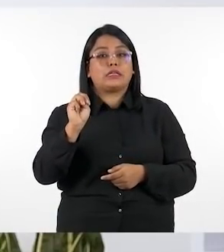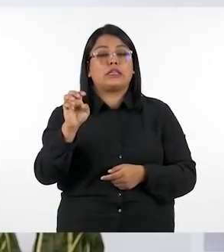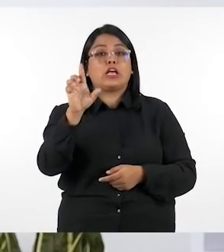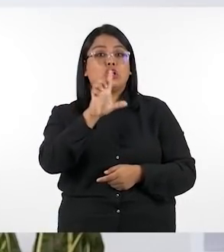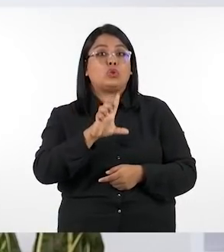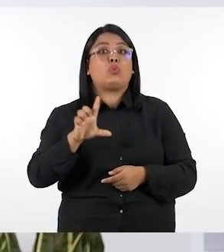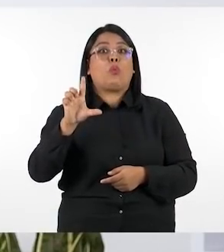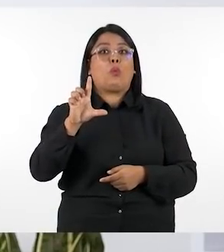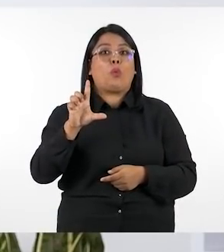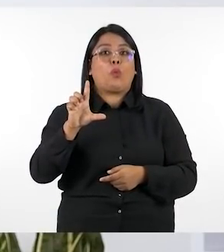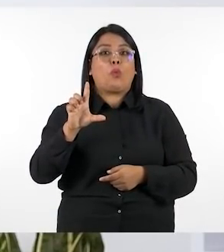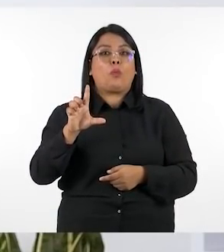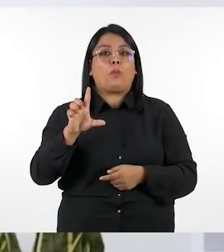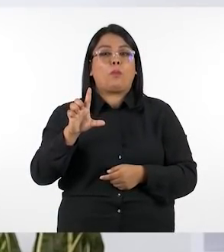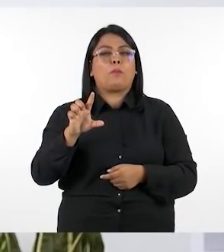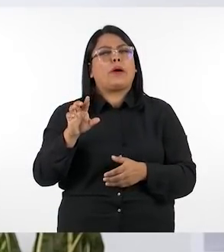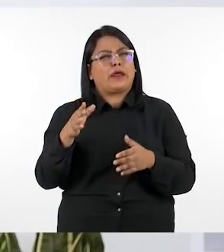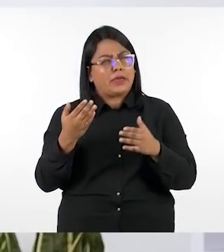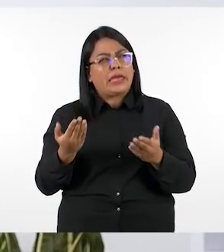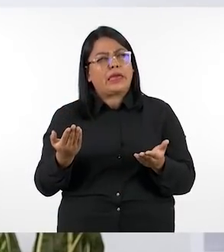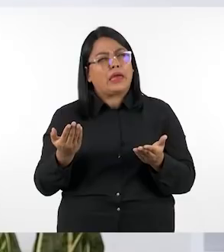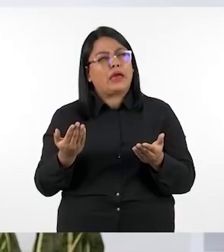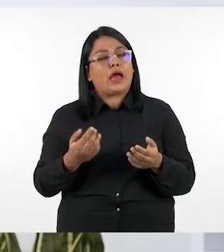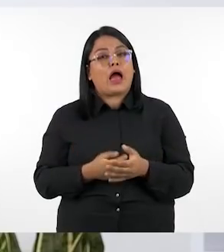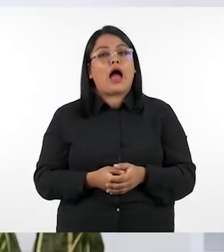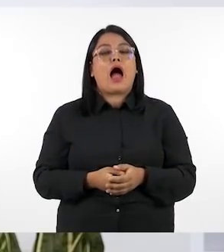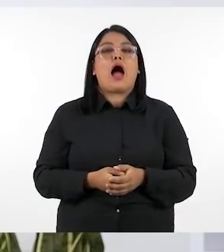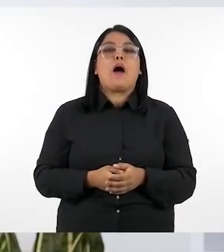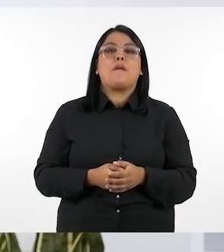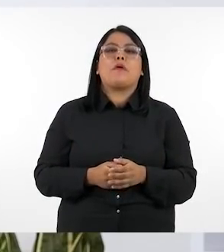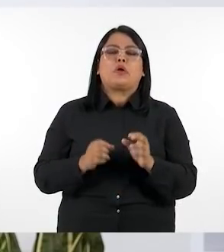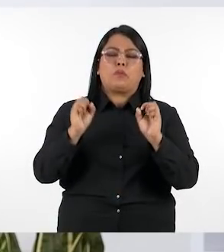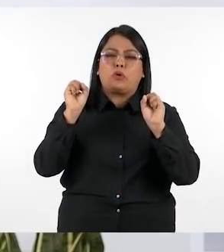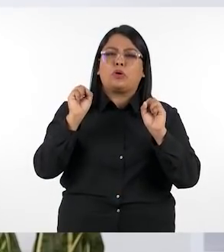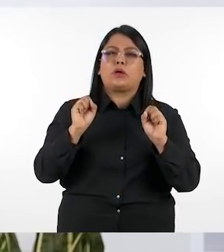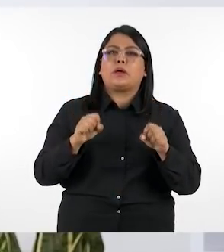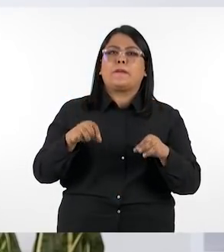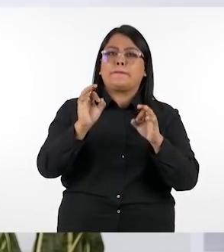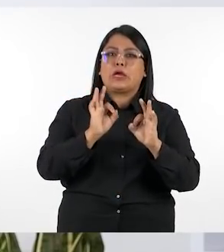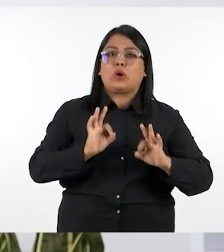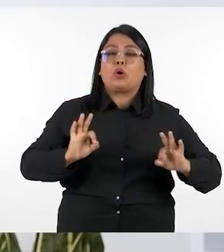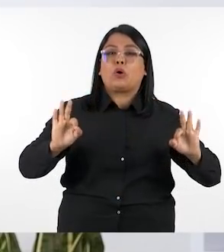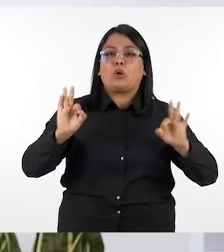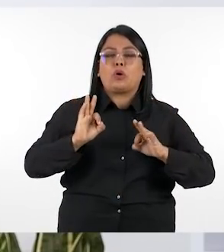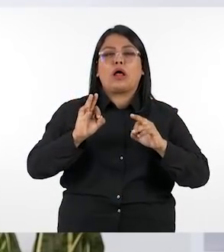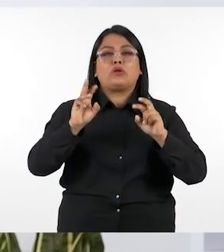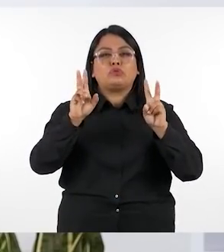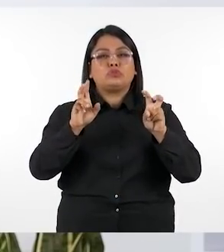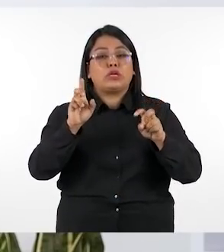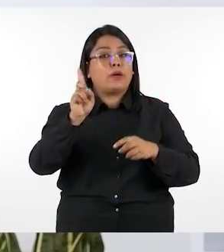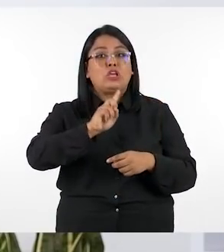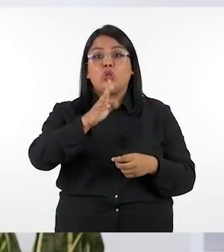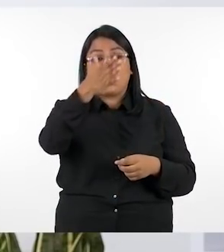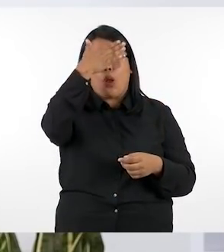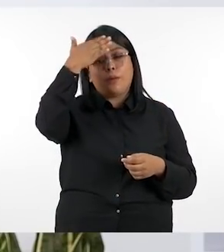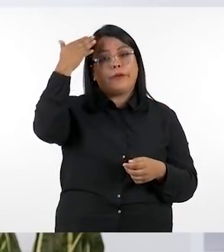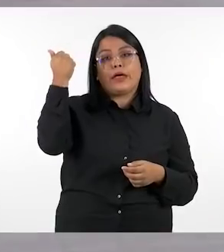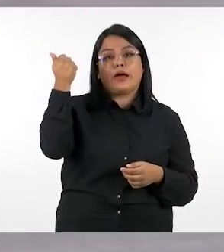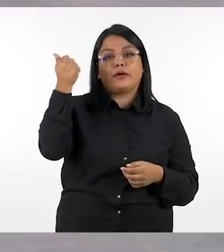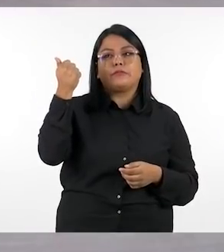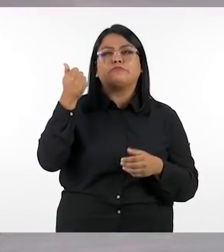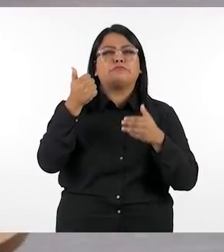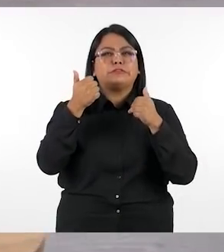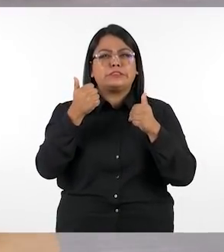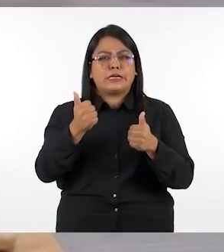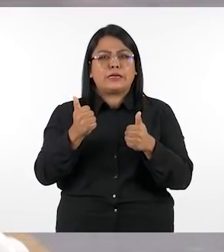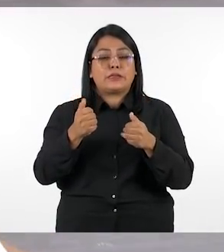lunes con esto se busca mejorar un poco la curva del olvido eric así es alejandra pero mira para concordar